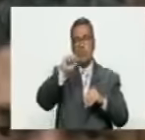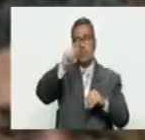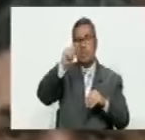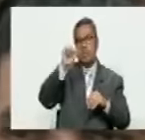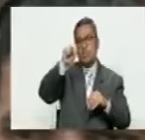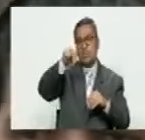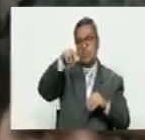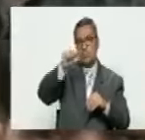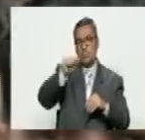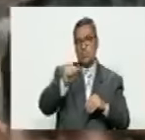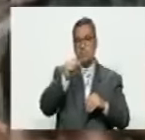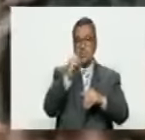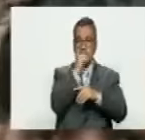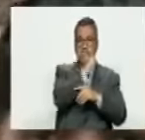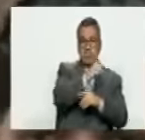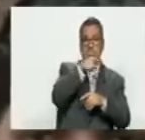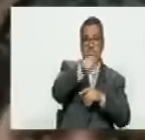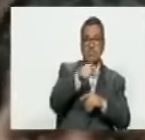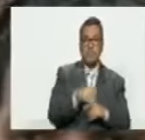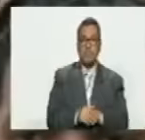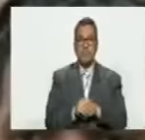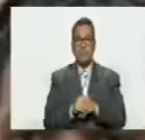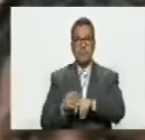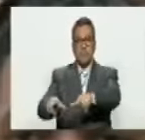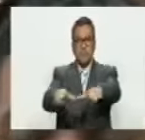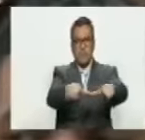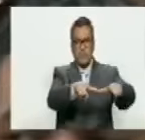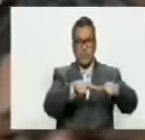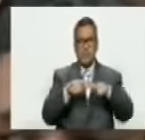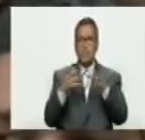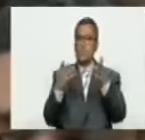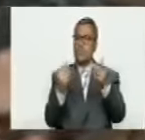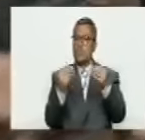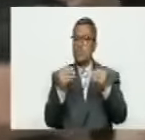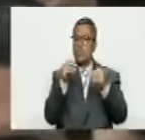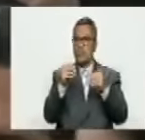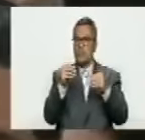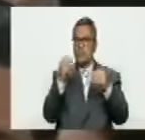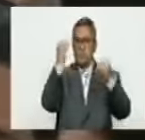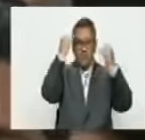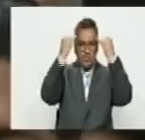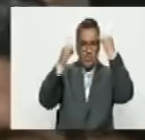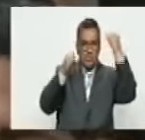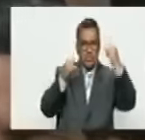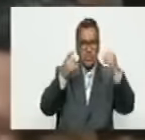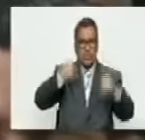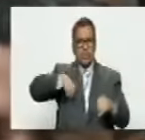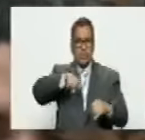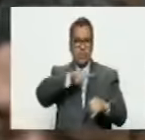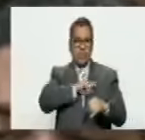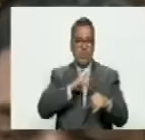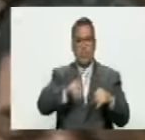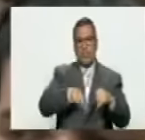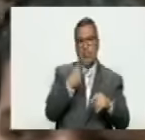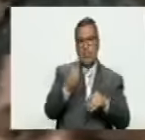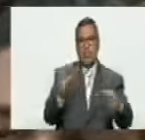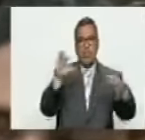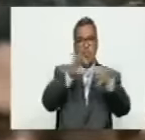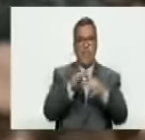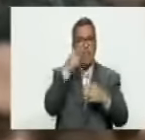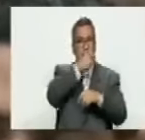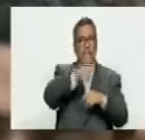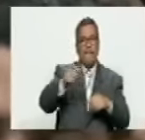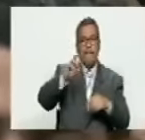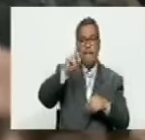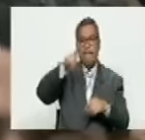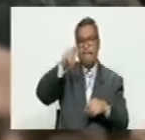porque el ataque fue en una zona muy estratégica para nosotros mantener la unidad del pueblo